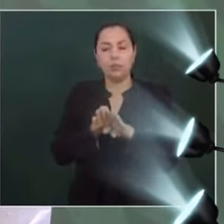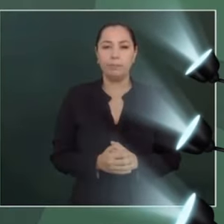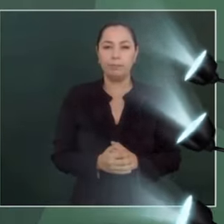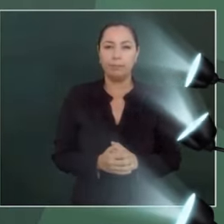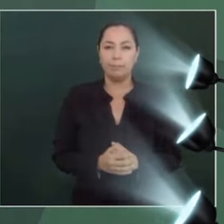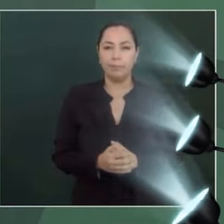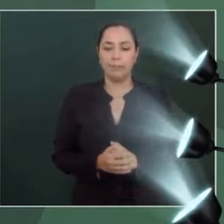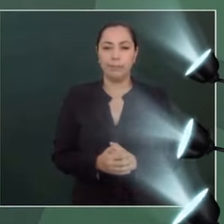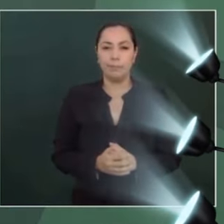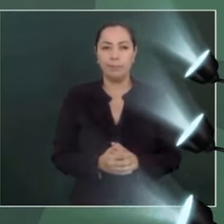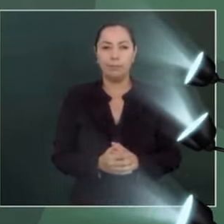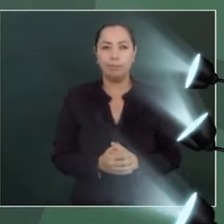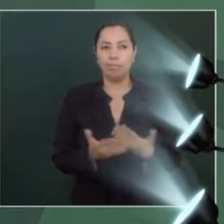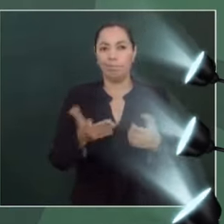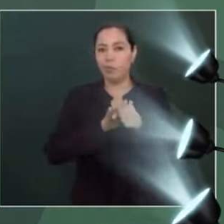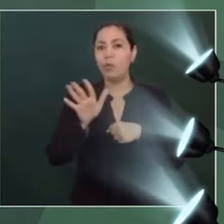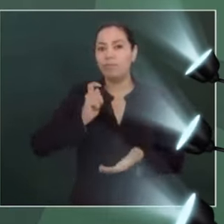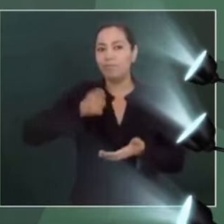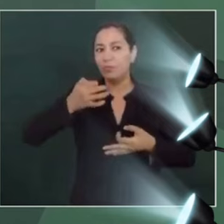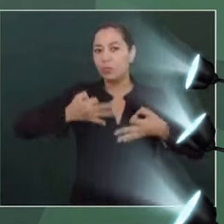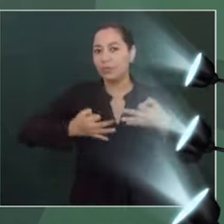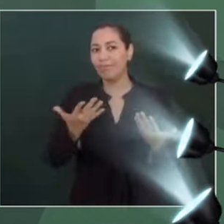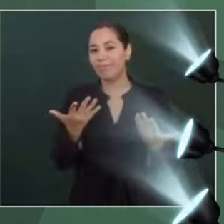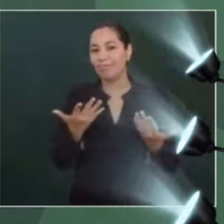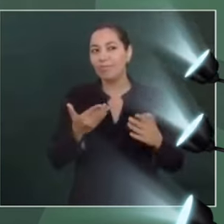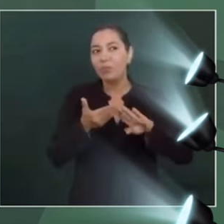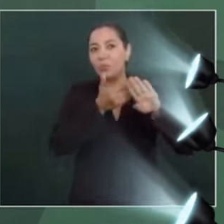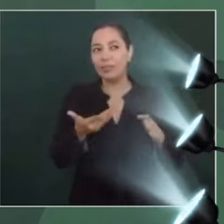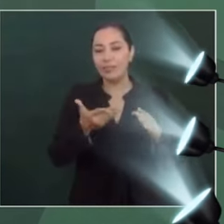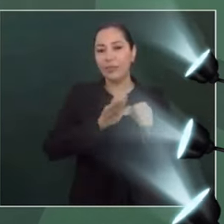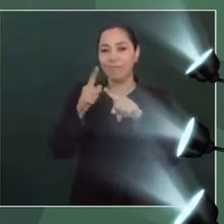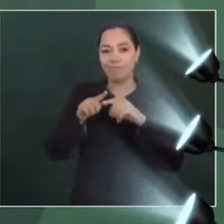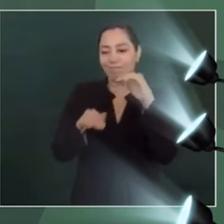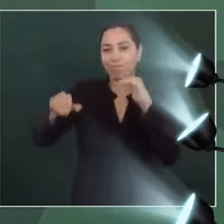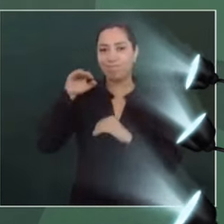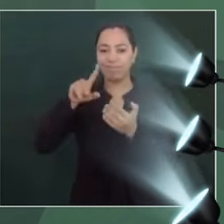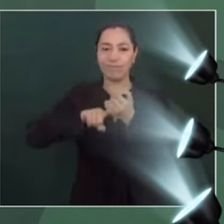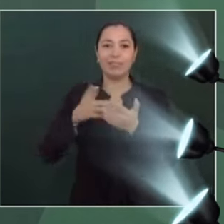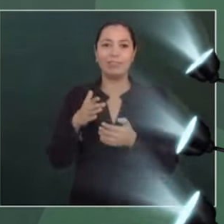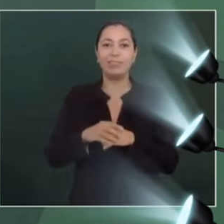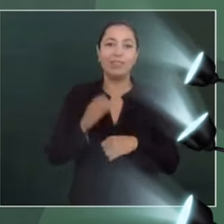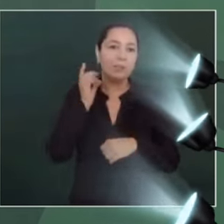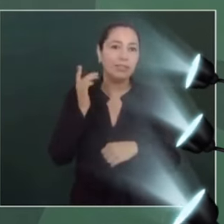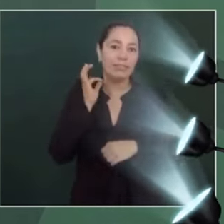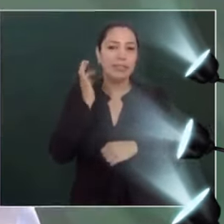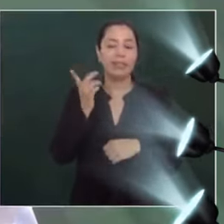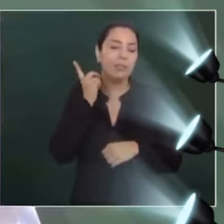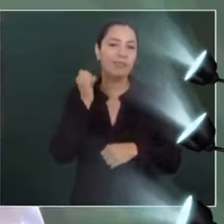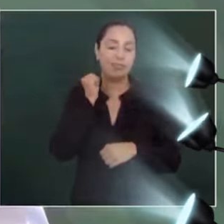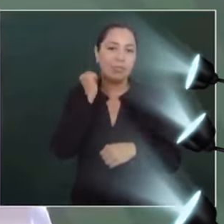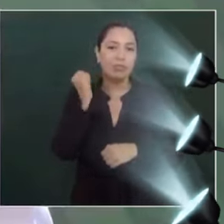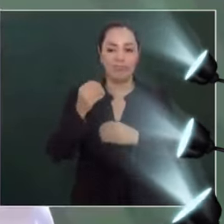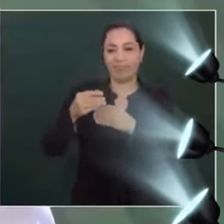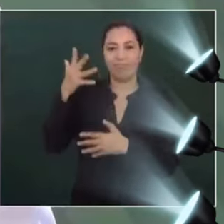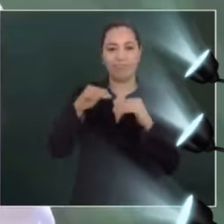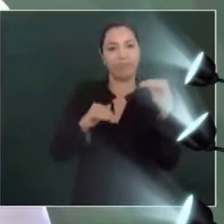televisoras? ¿Qué juez? ¿Qué magistrado? ¿Qué ministro? ¿Qué diputado? ¿Qué senador?